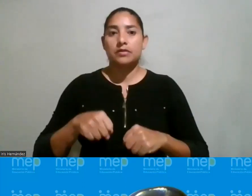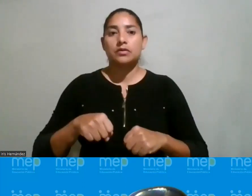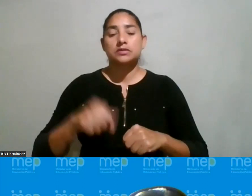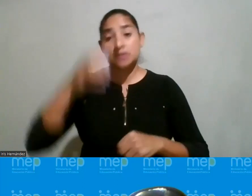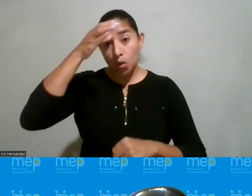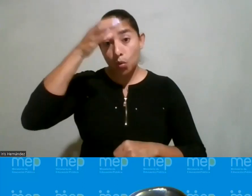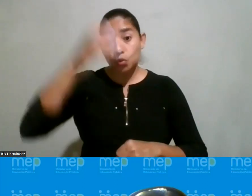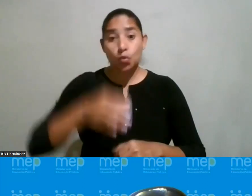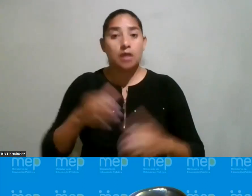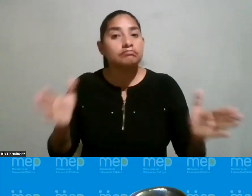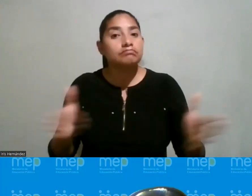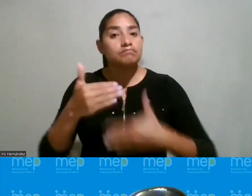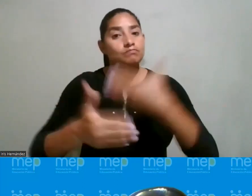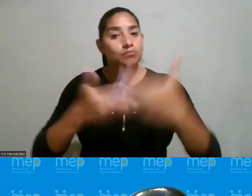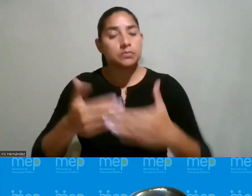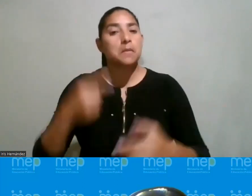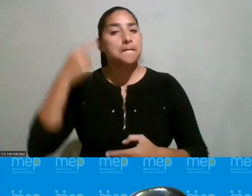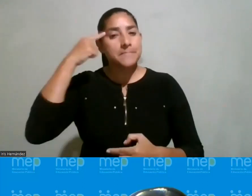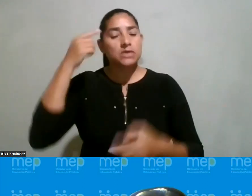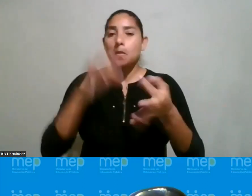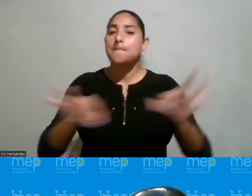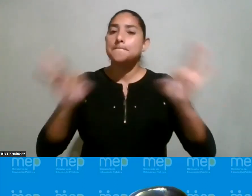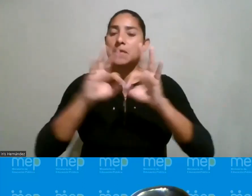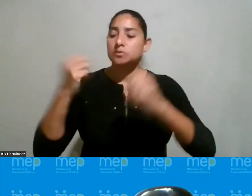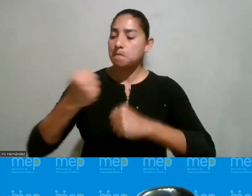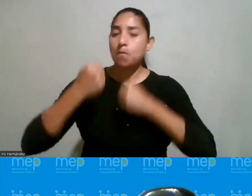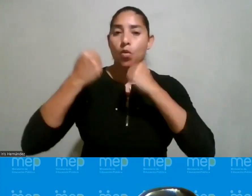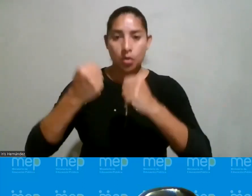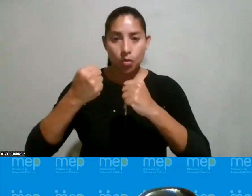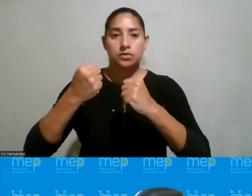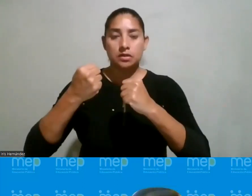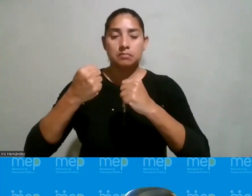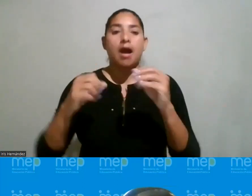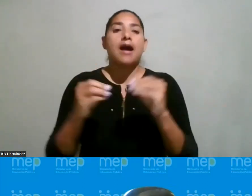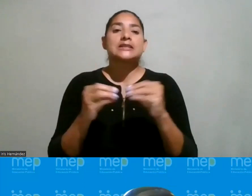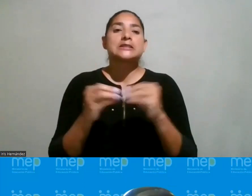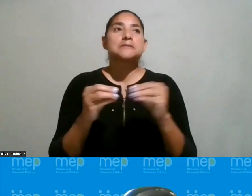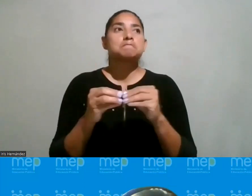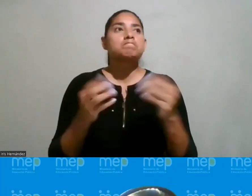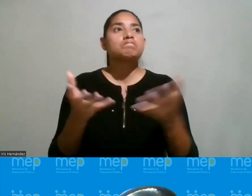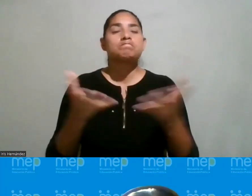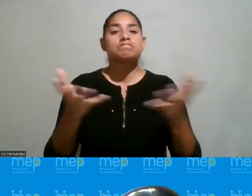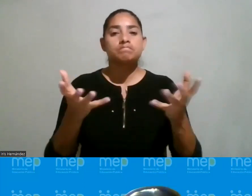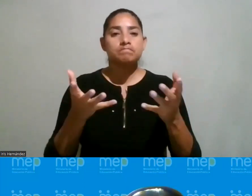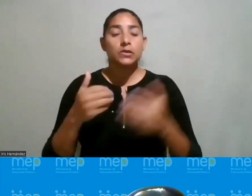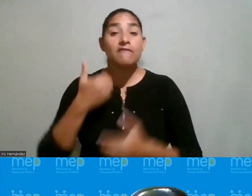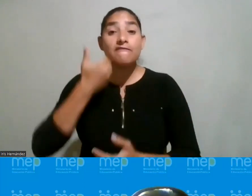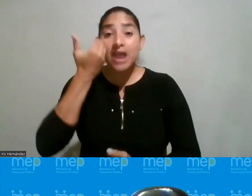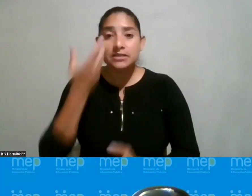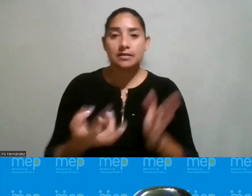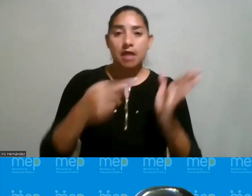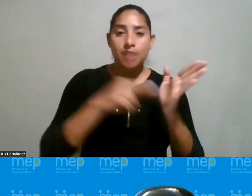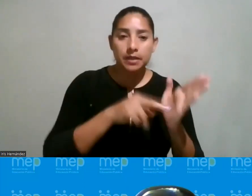cultura que tenemos que posicionar que me parece que es mucho más poderosa y mucho más fácil de replicar